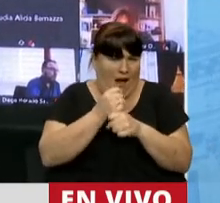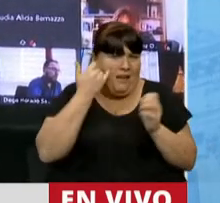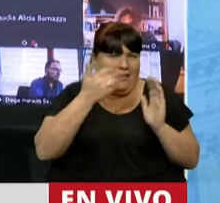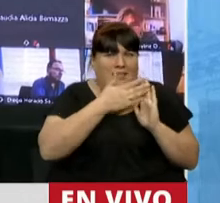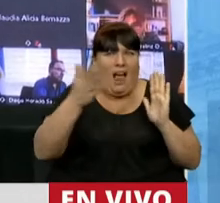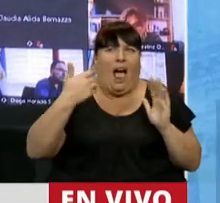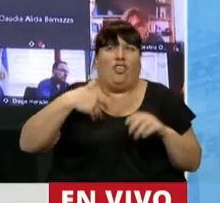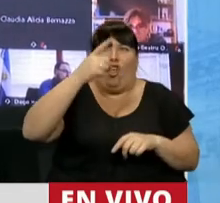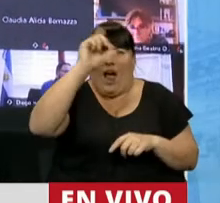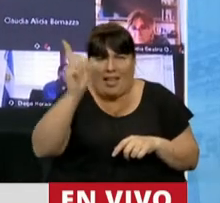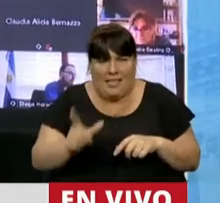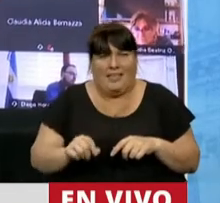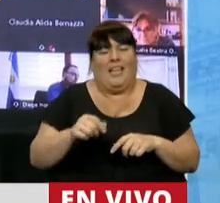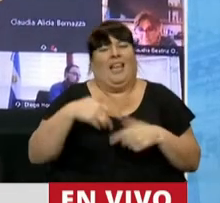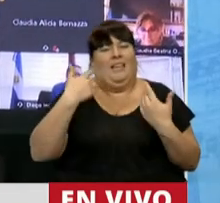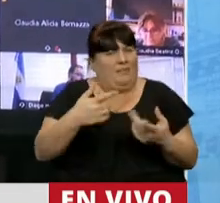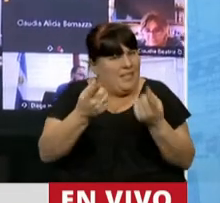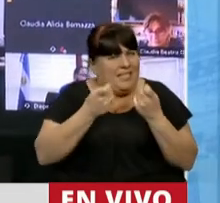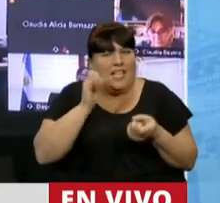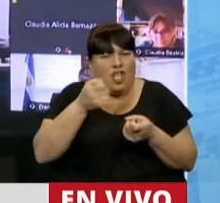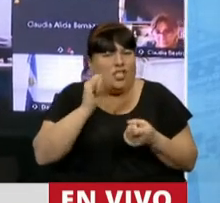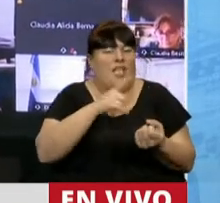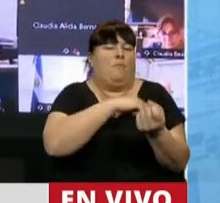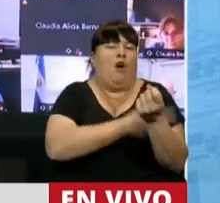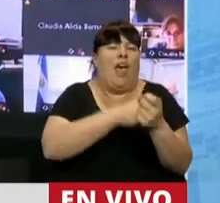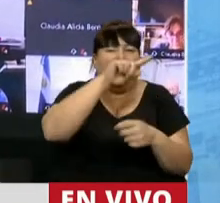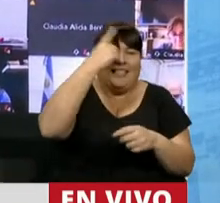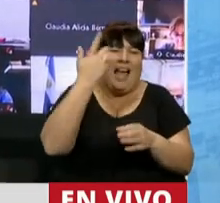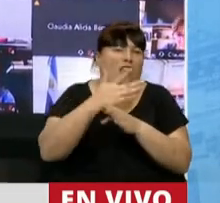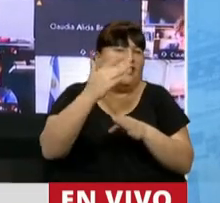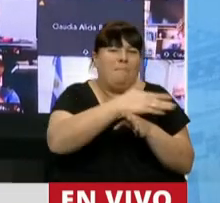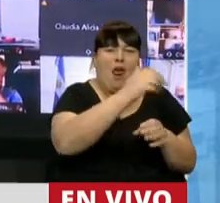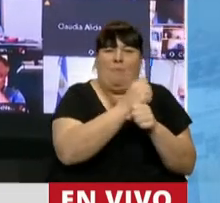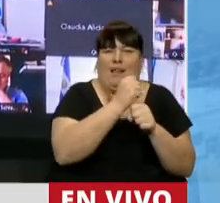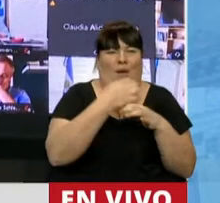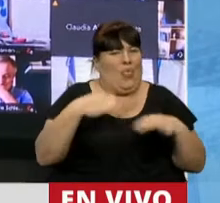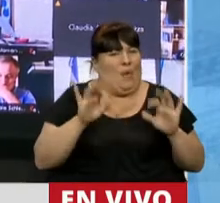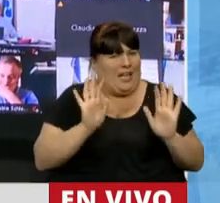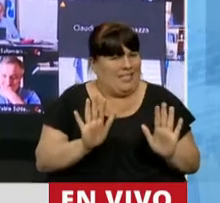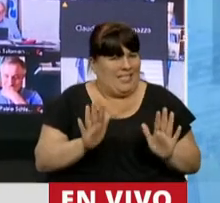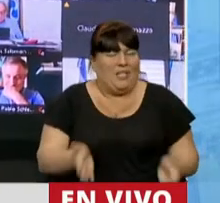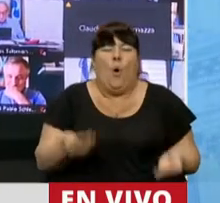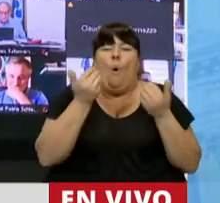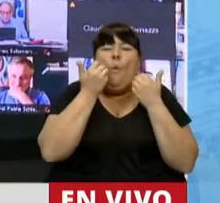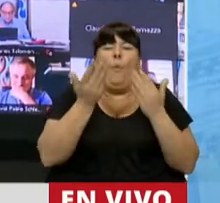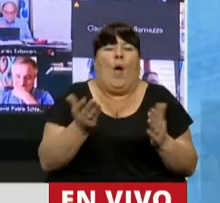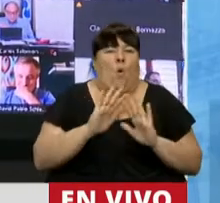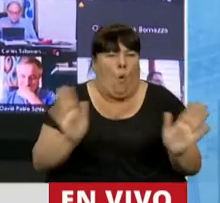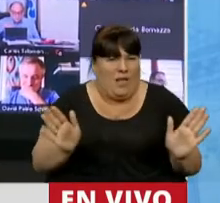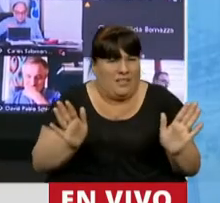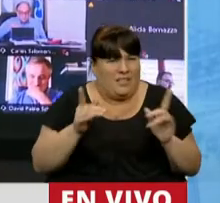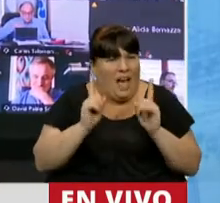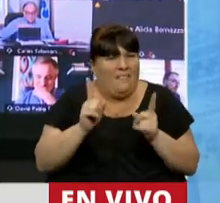sucedido en el país y después de la necesidad de que los poderes del Estado funcionen como tienen que funcionar. Es vergonzoso que